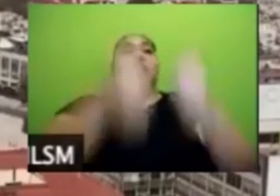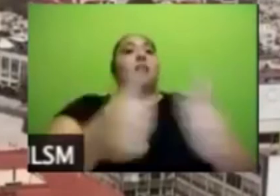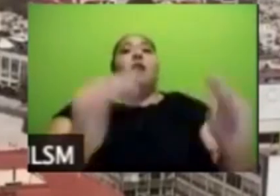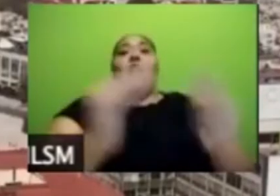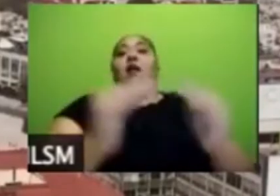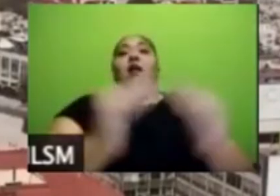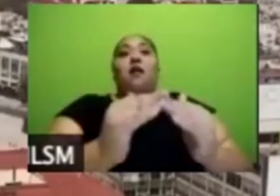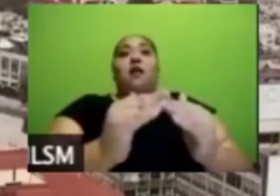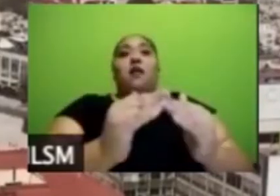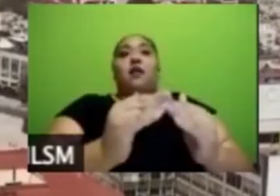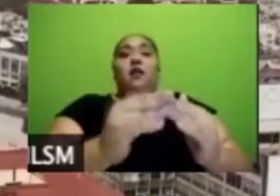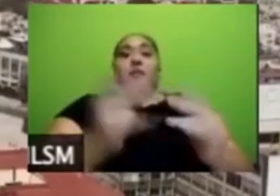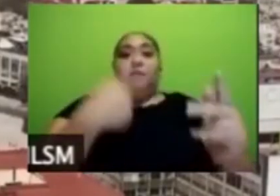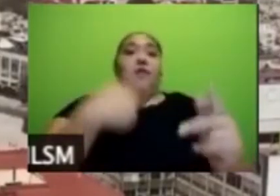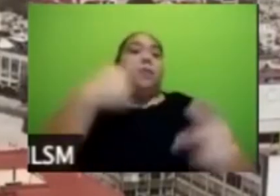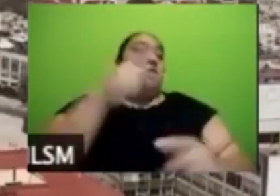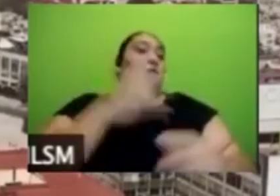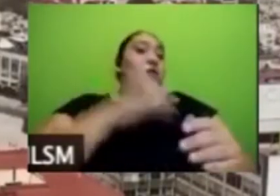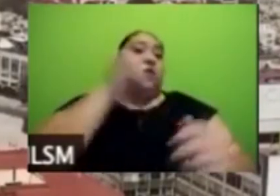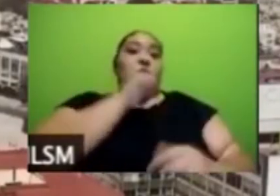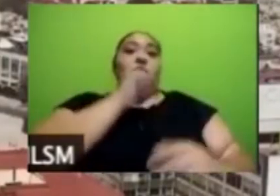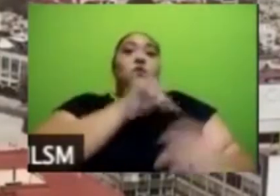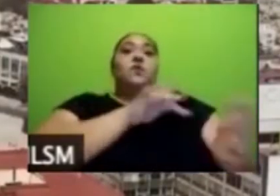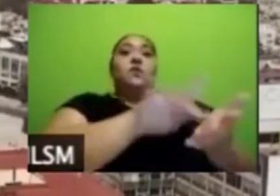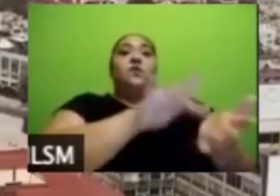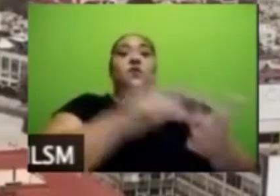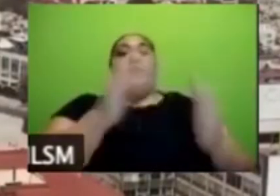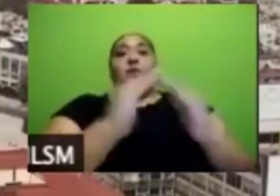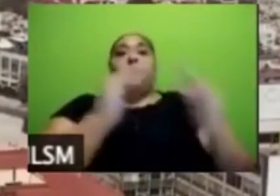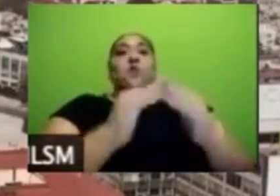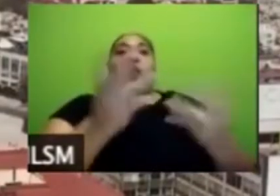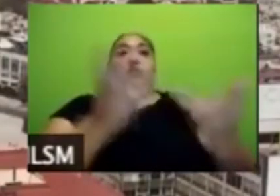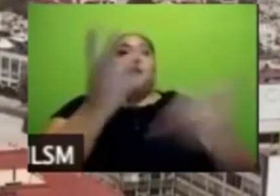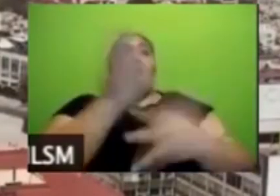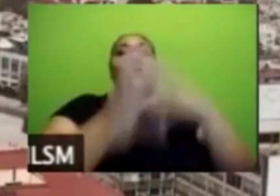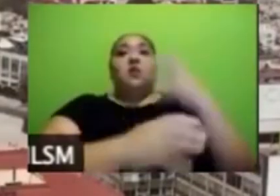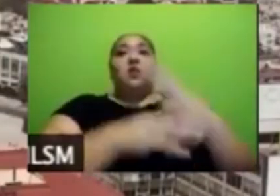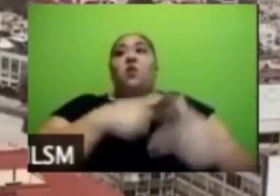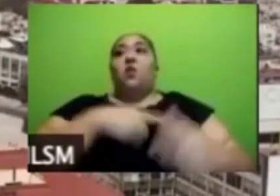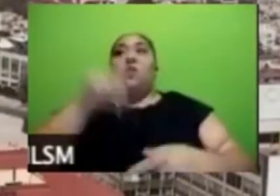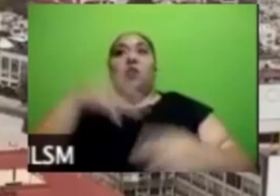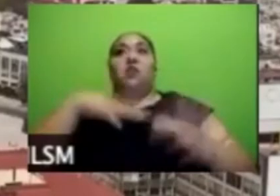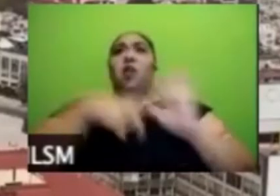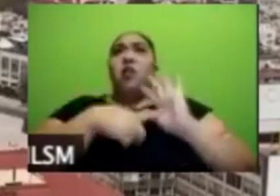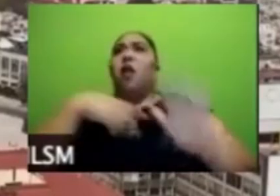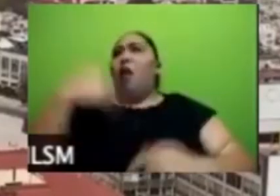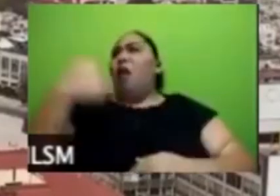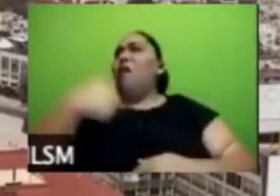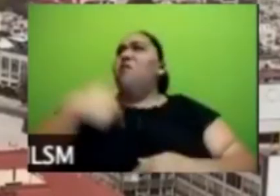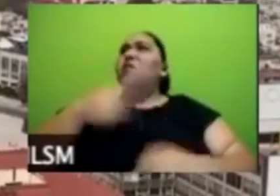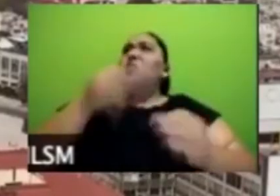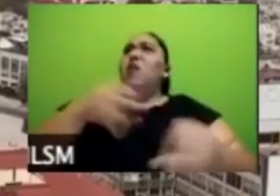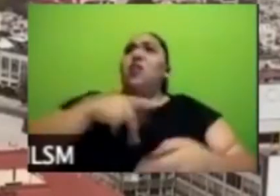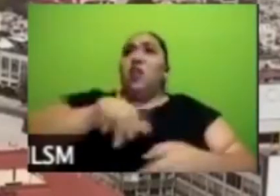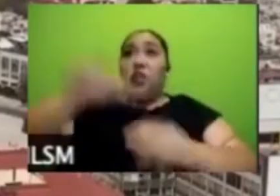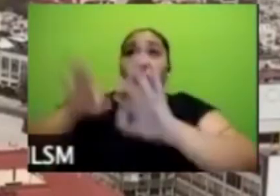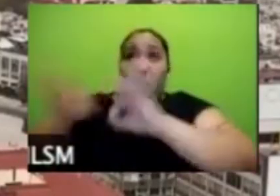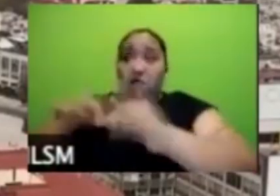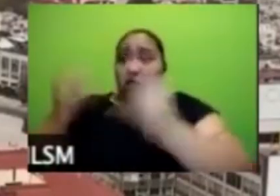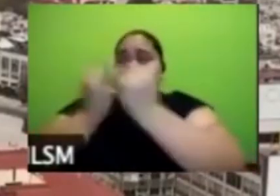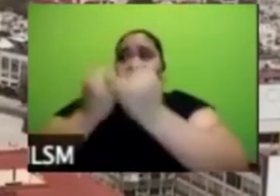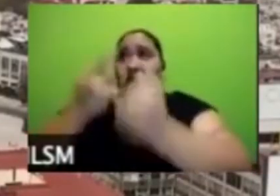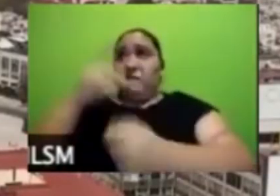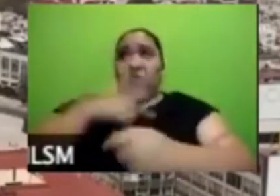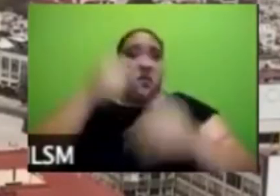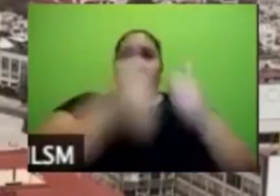casa autodeclaradas los estudiantes los estudiantes tienen otra preocupación 85% teme perder el año